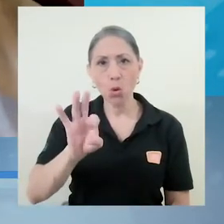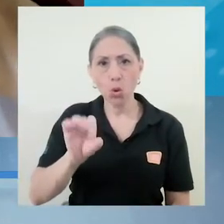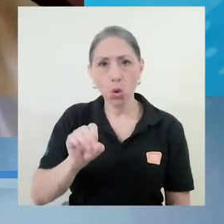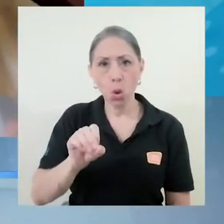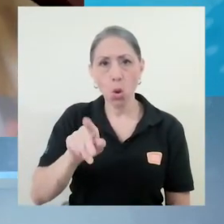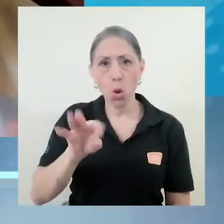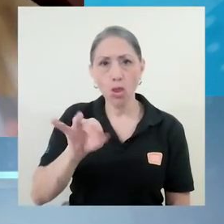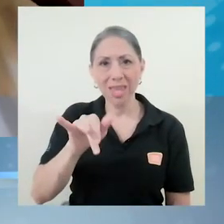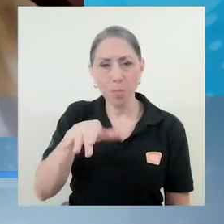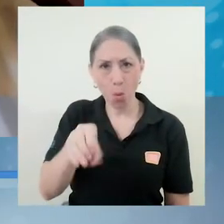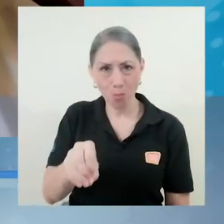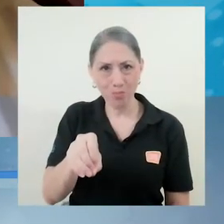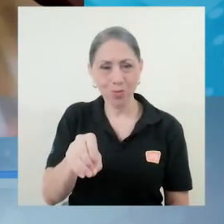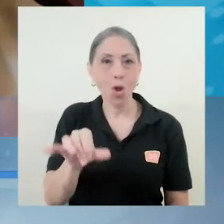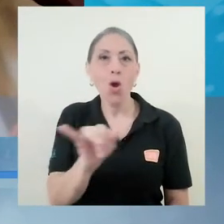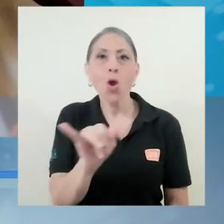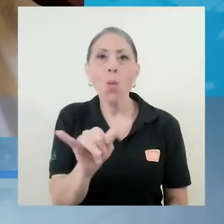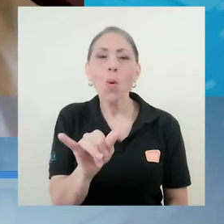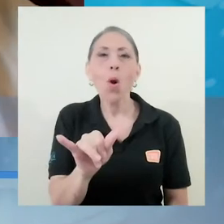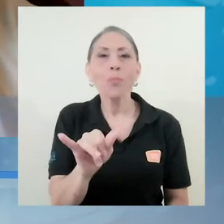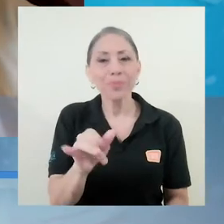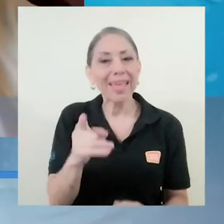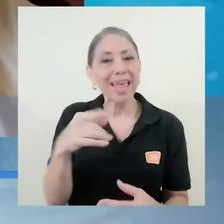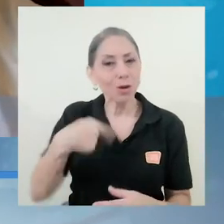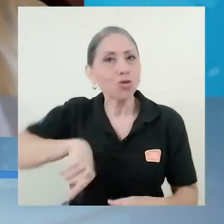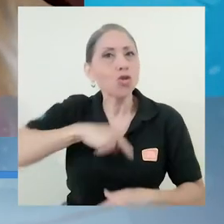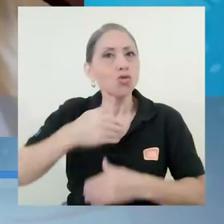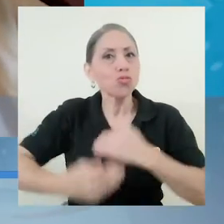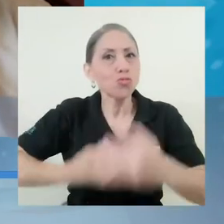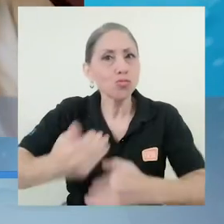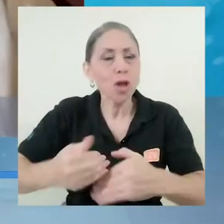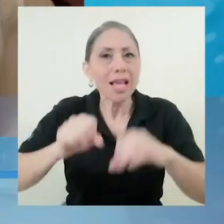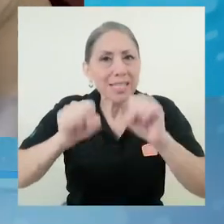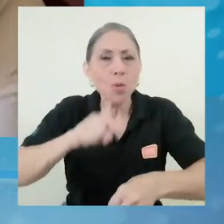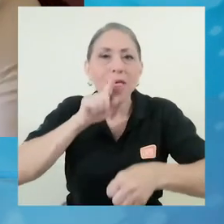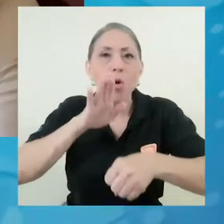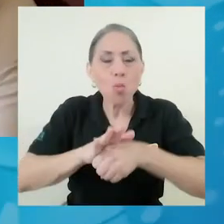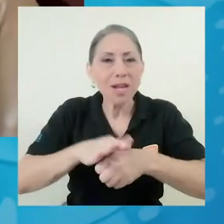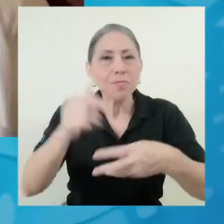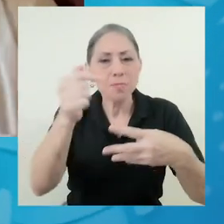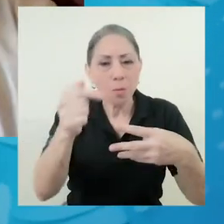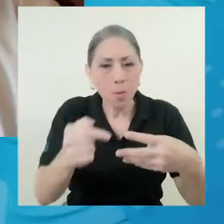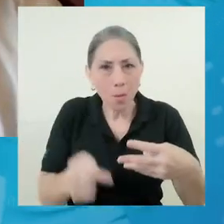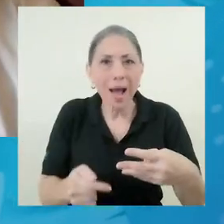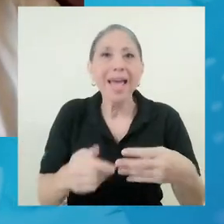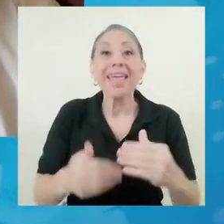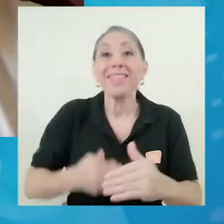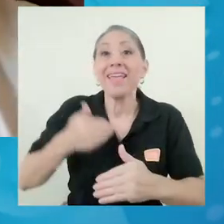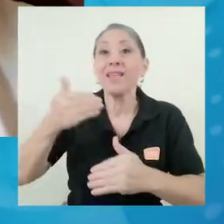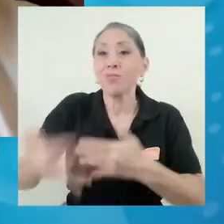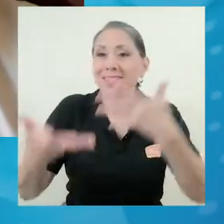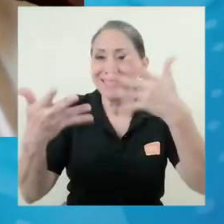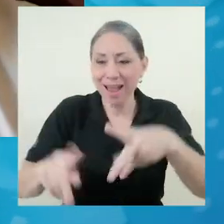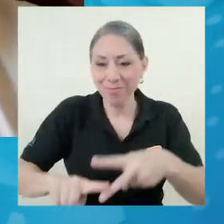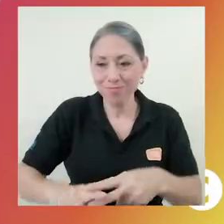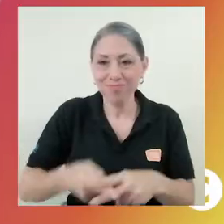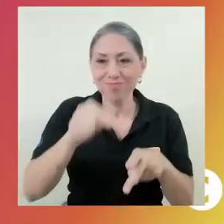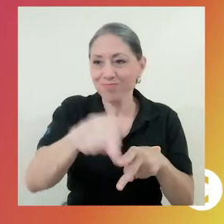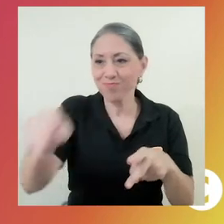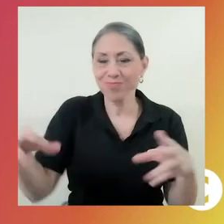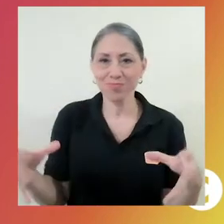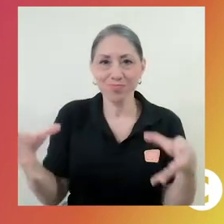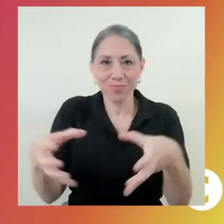donde vamos a construir que se pueda cumplir con todo eso y ya después otra etapa de puesta en marcha del consorcio.